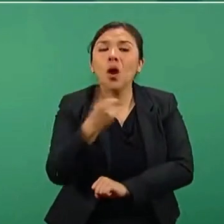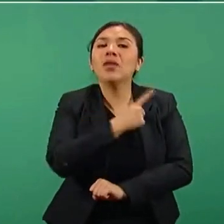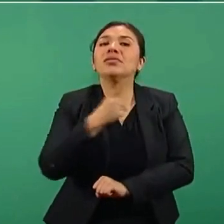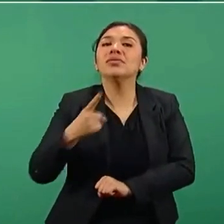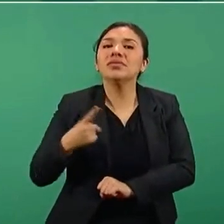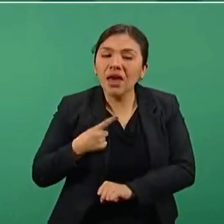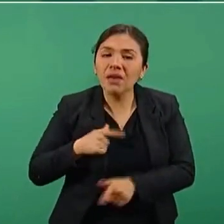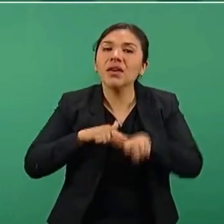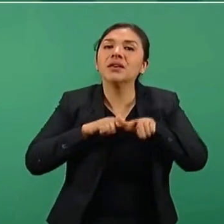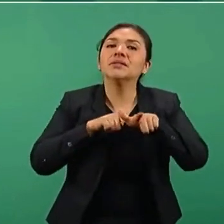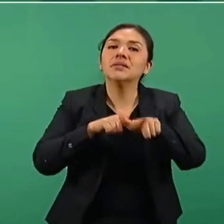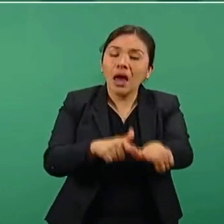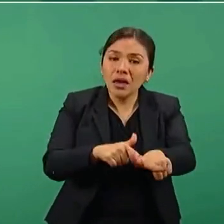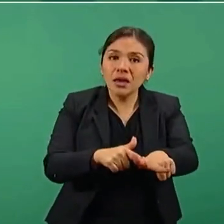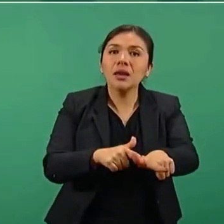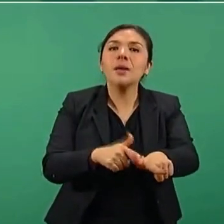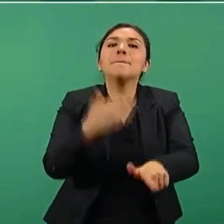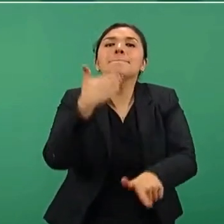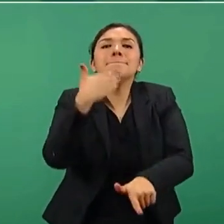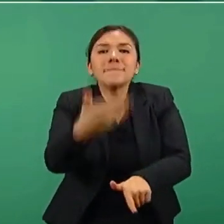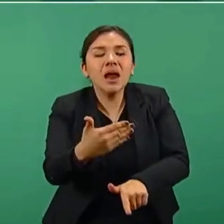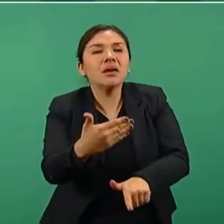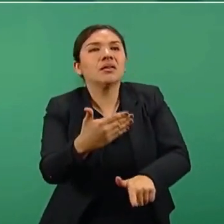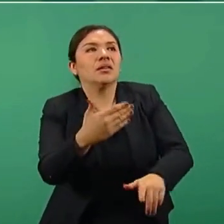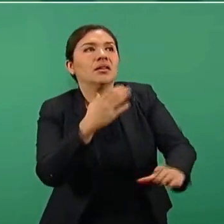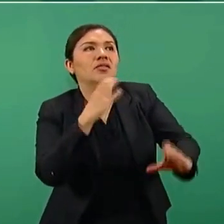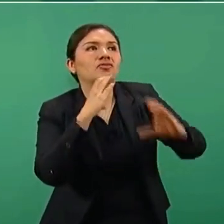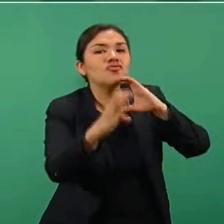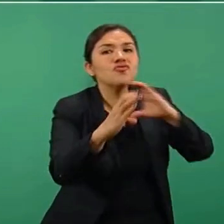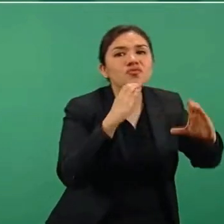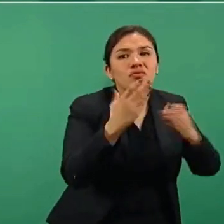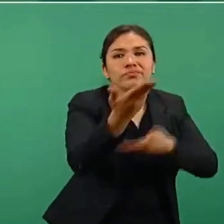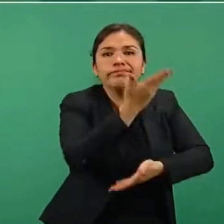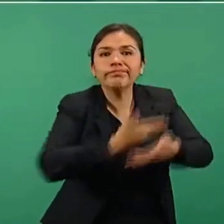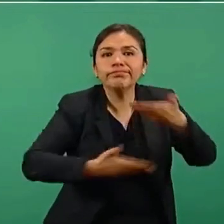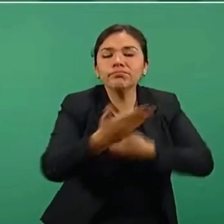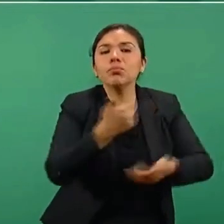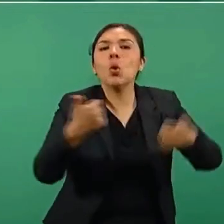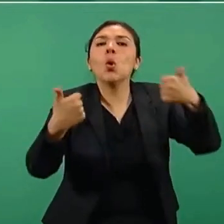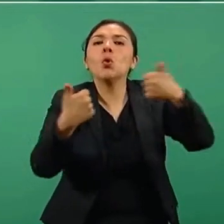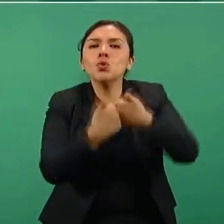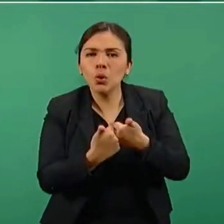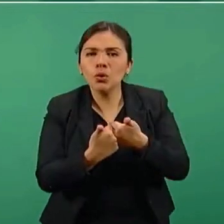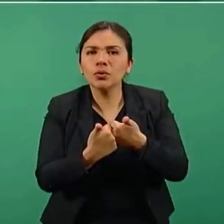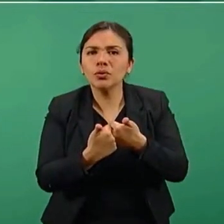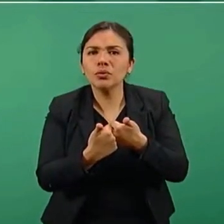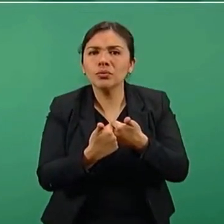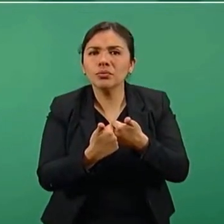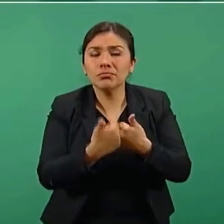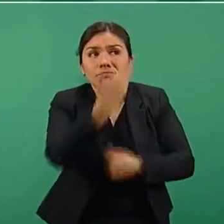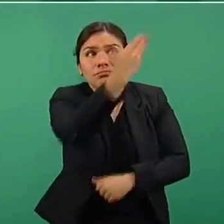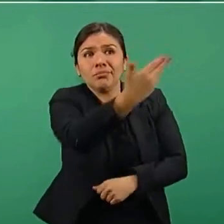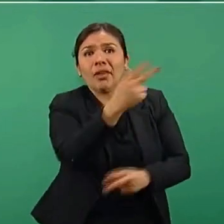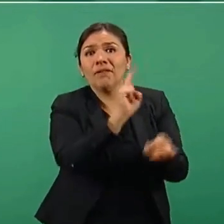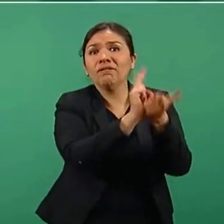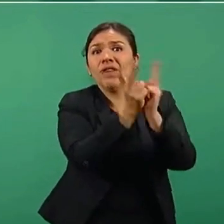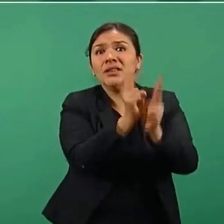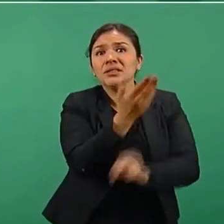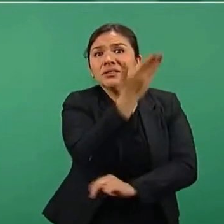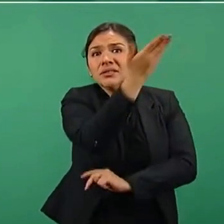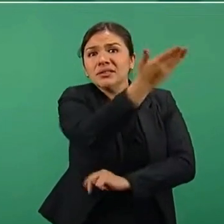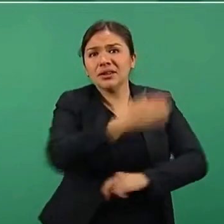mantener buenas relaciones con nuestro vecino,